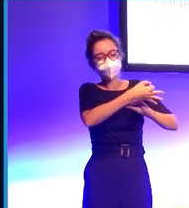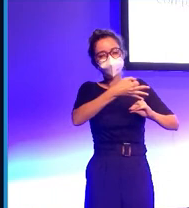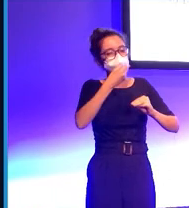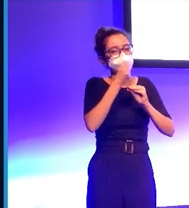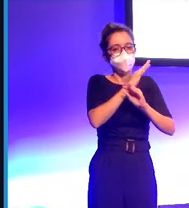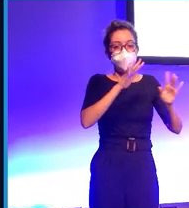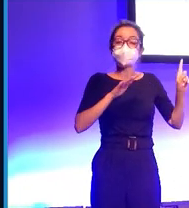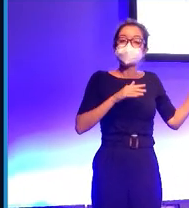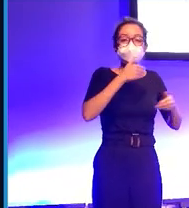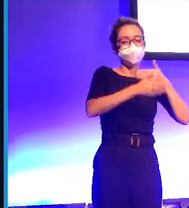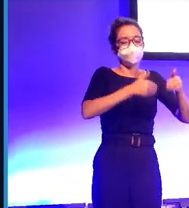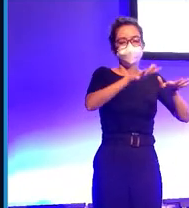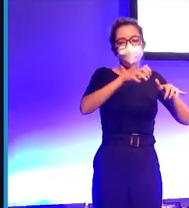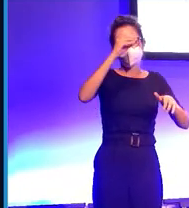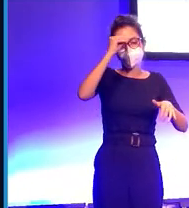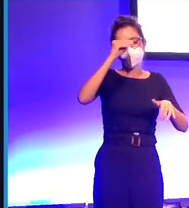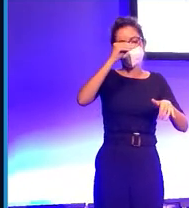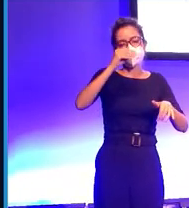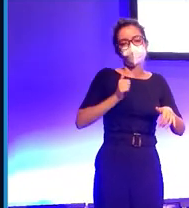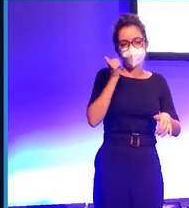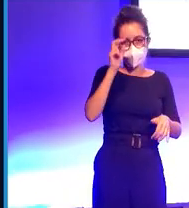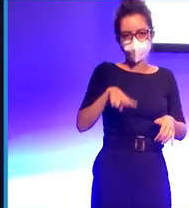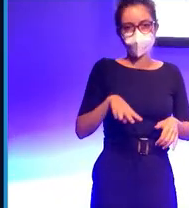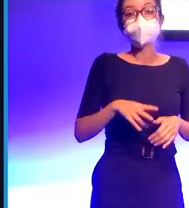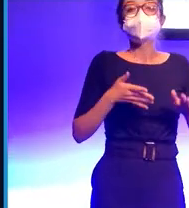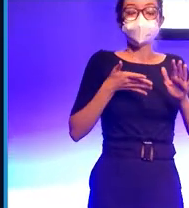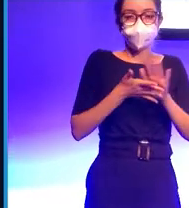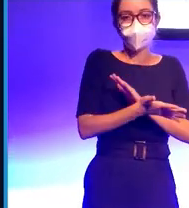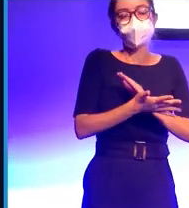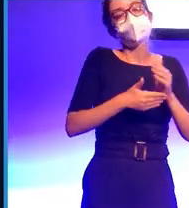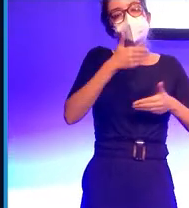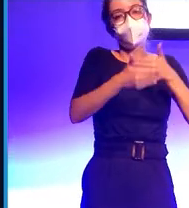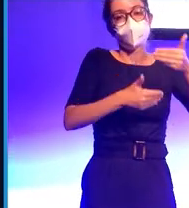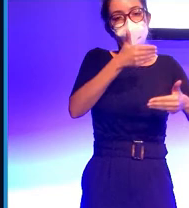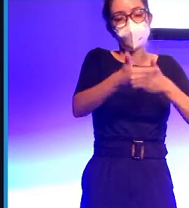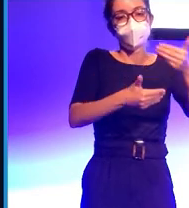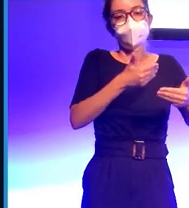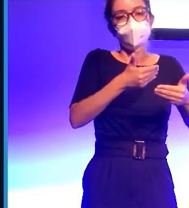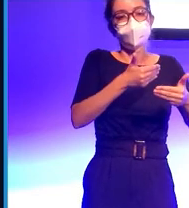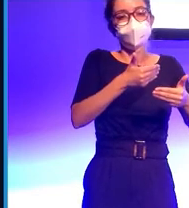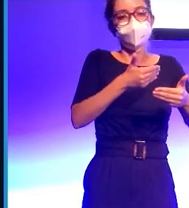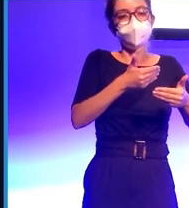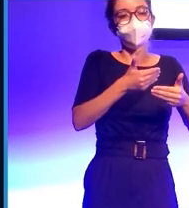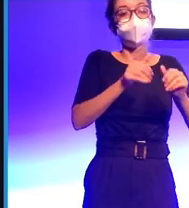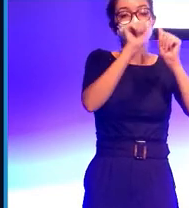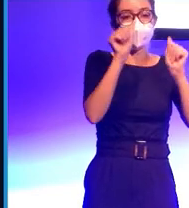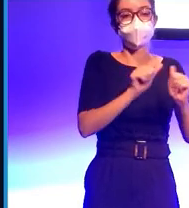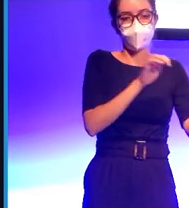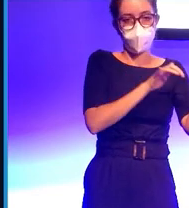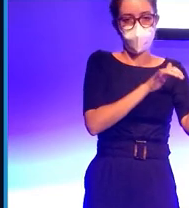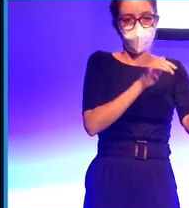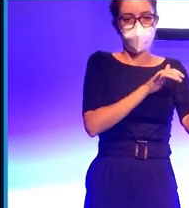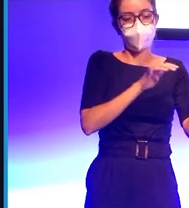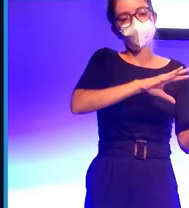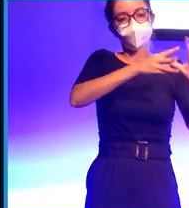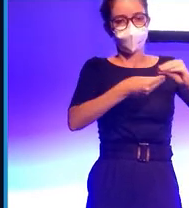proceso de aprendizaje artificial. el ajustar este modelo computacional. Entonces, aquí os he explicado un poco